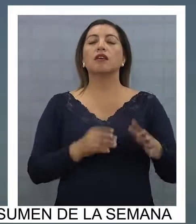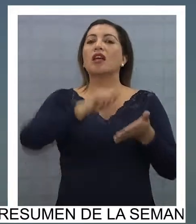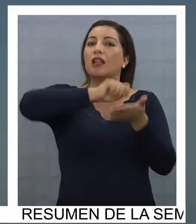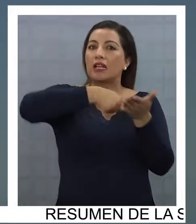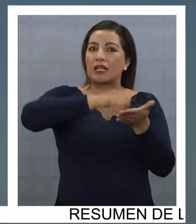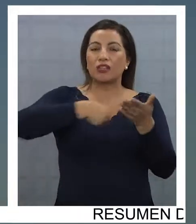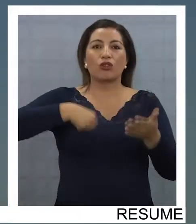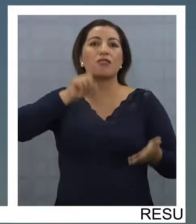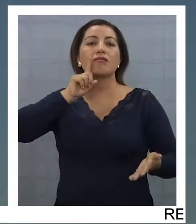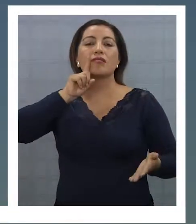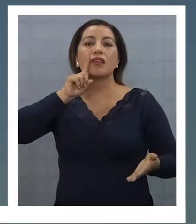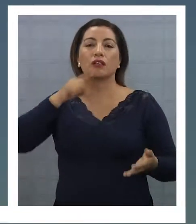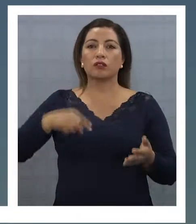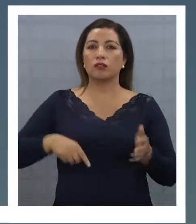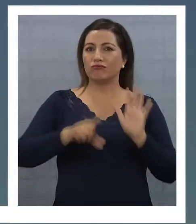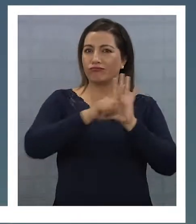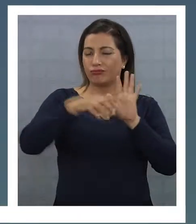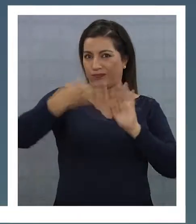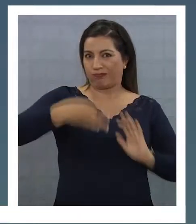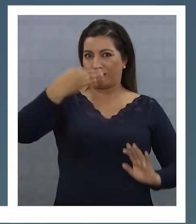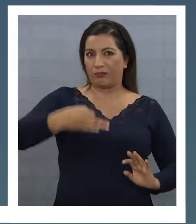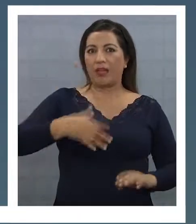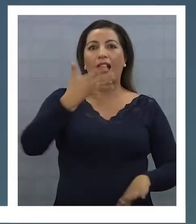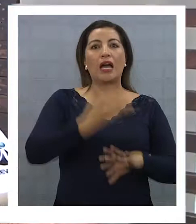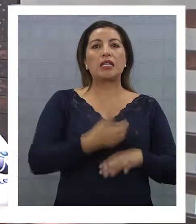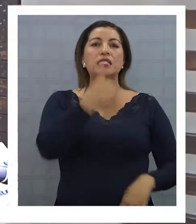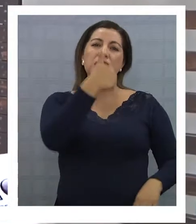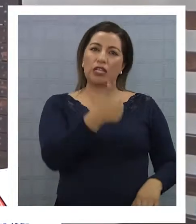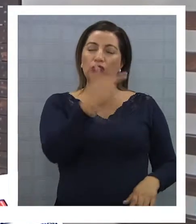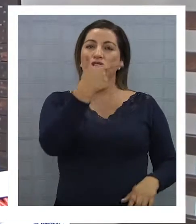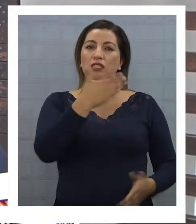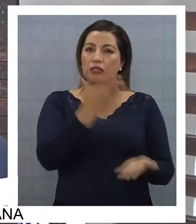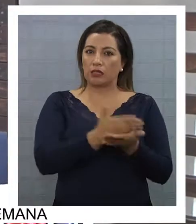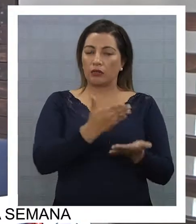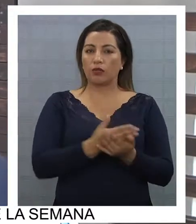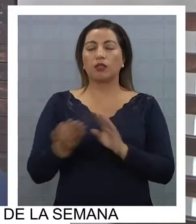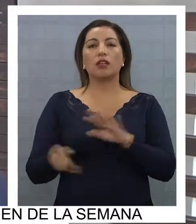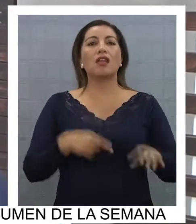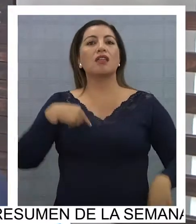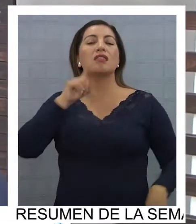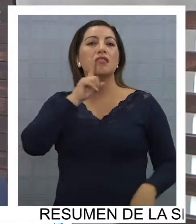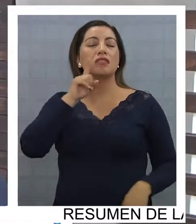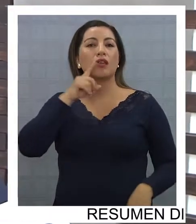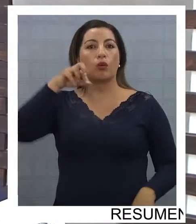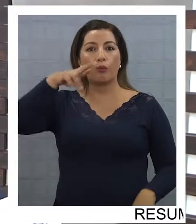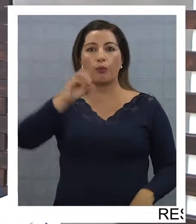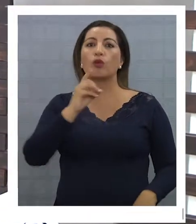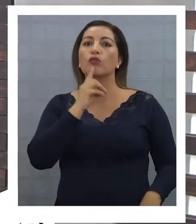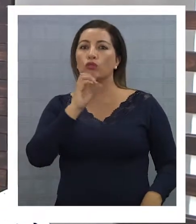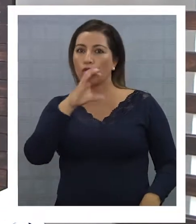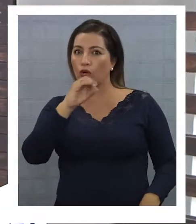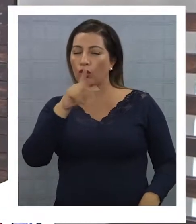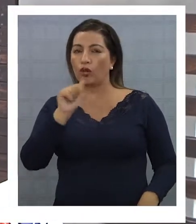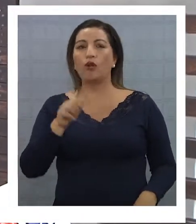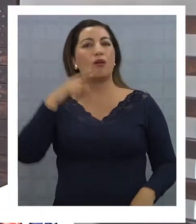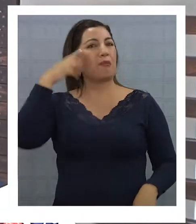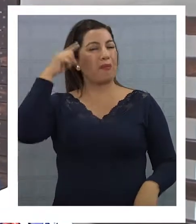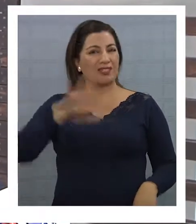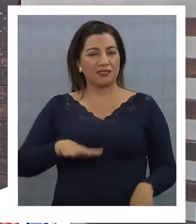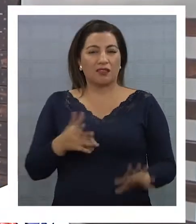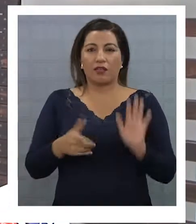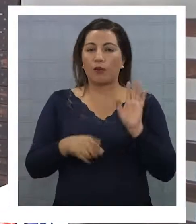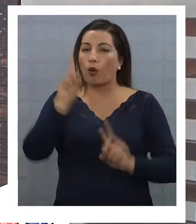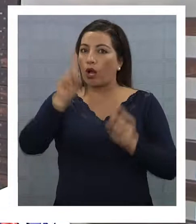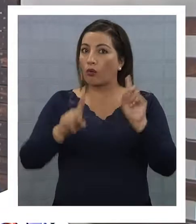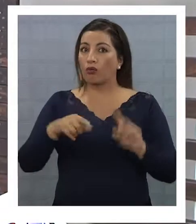tenemos nosotros hoy día, manejamos 6 a 7 escuelas registradas con nosotros. Tenemos un protocolo, ¿no es cierto?, para poder detectar todas estas actividades que no están